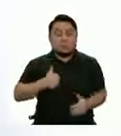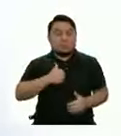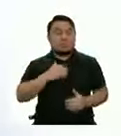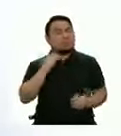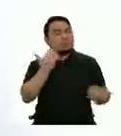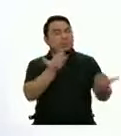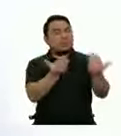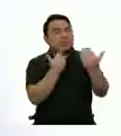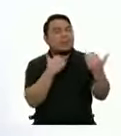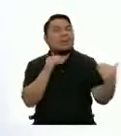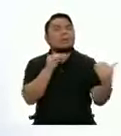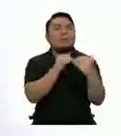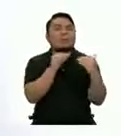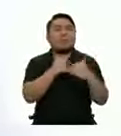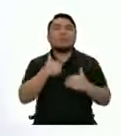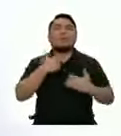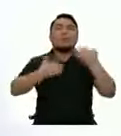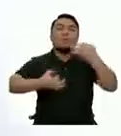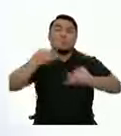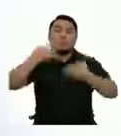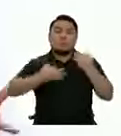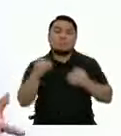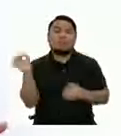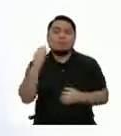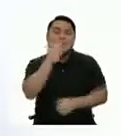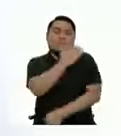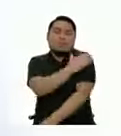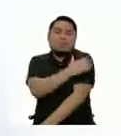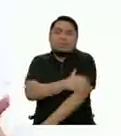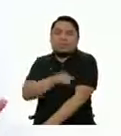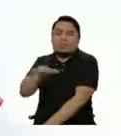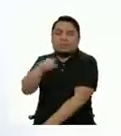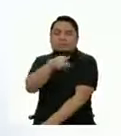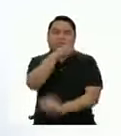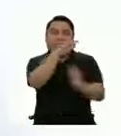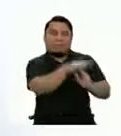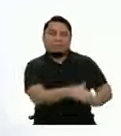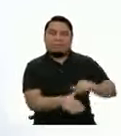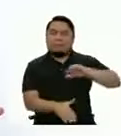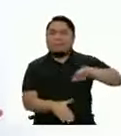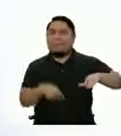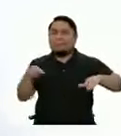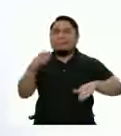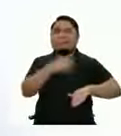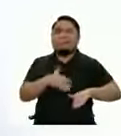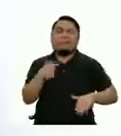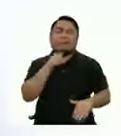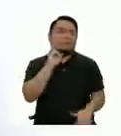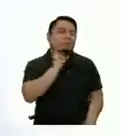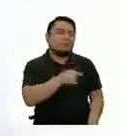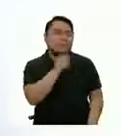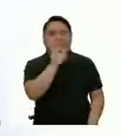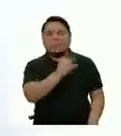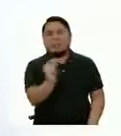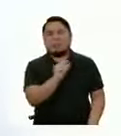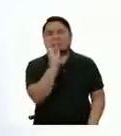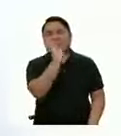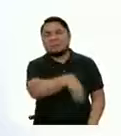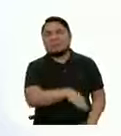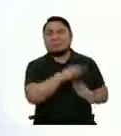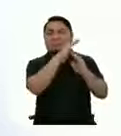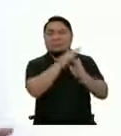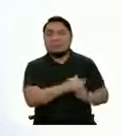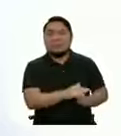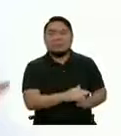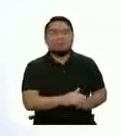igualdad Tratamos de ser justos De no favorecer o perjudicar a alguien Porque no nos cae bien O porque lo consideramos inferior